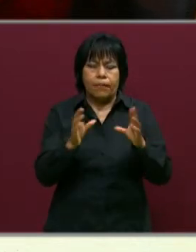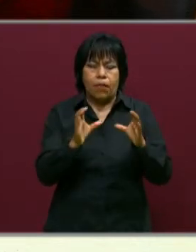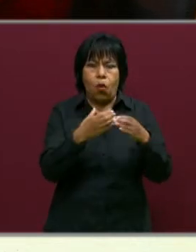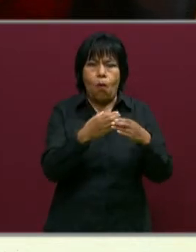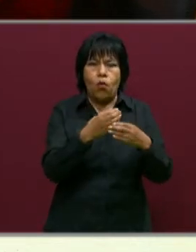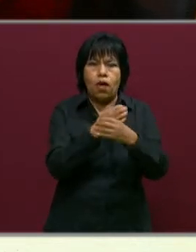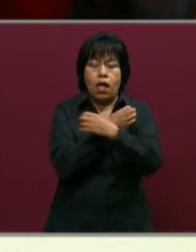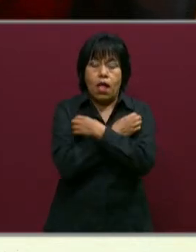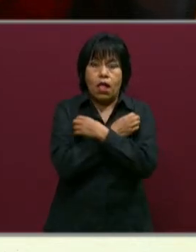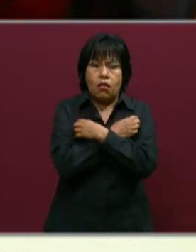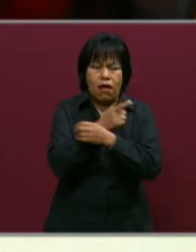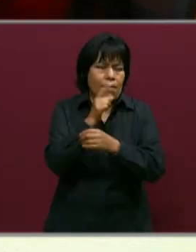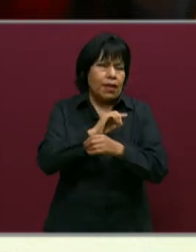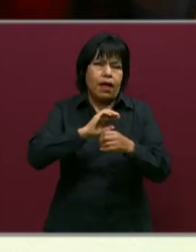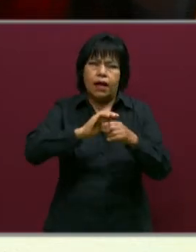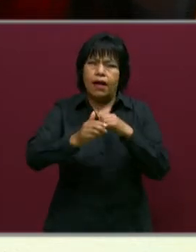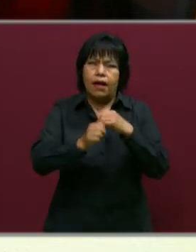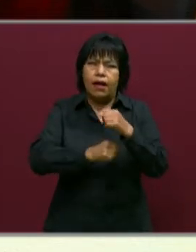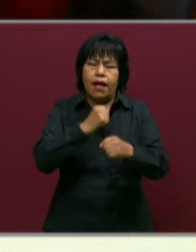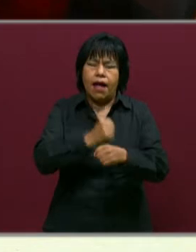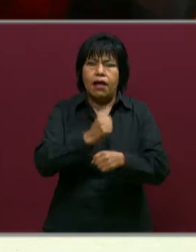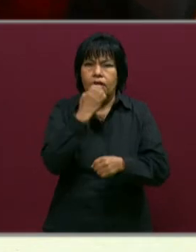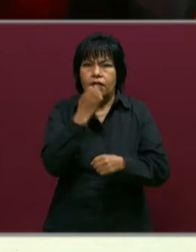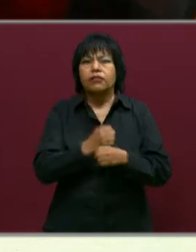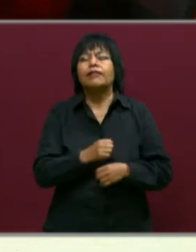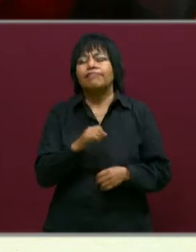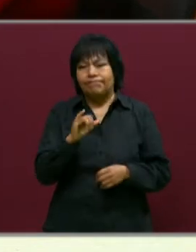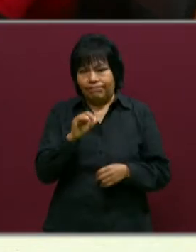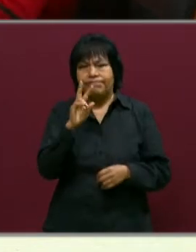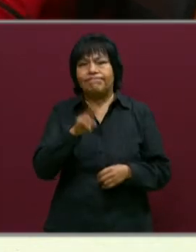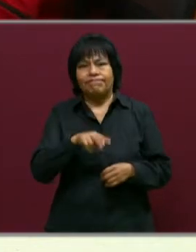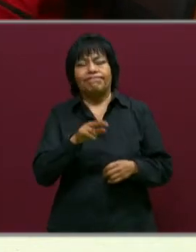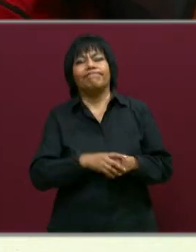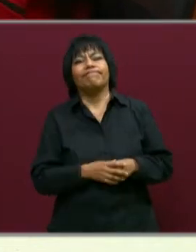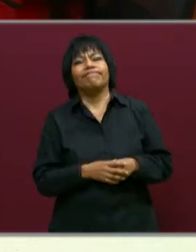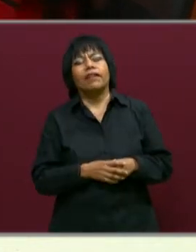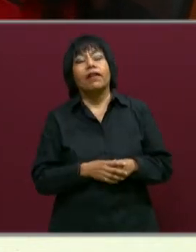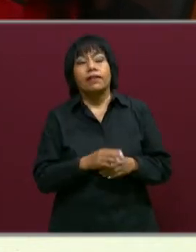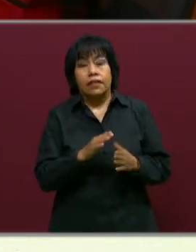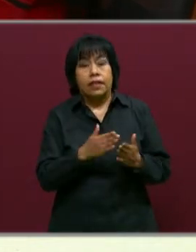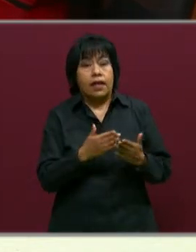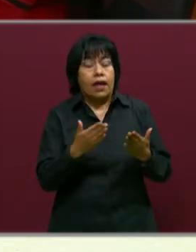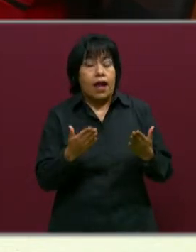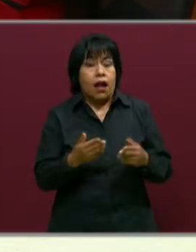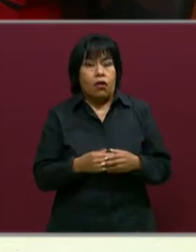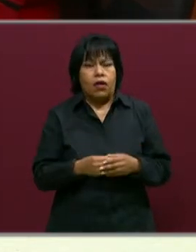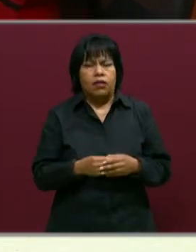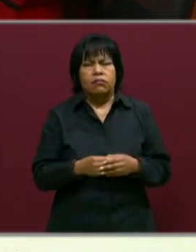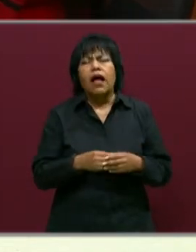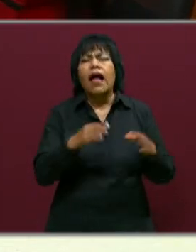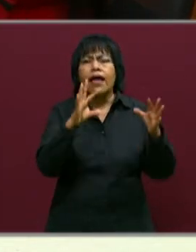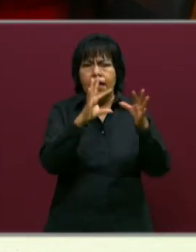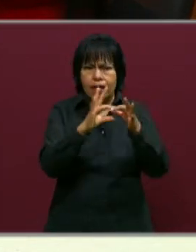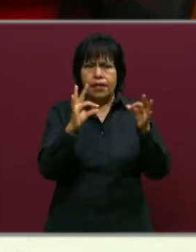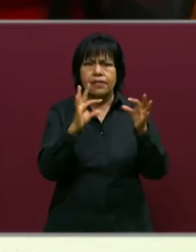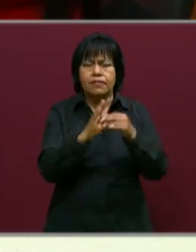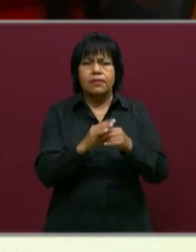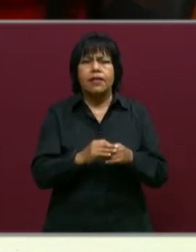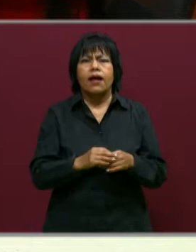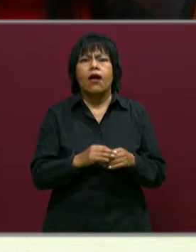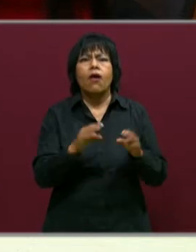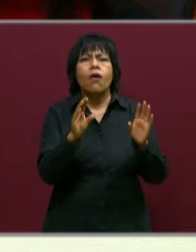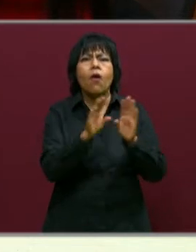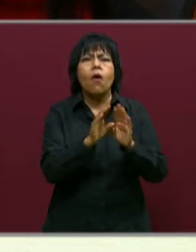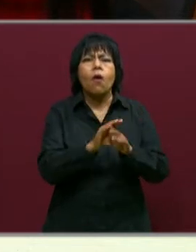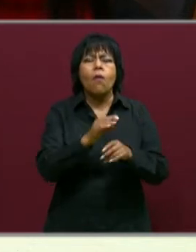docente para el cierre del ciclo escolar. Así es. Así es, Nuria. Pues vamos a comentar respecto